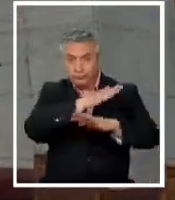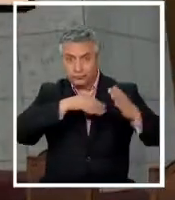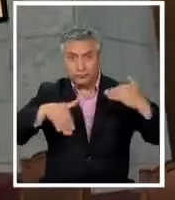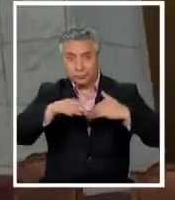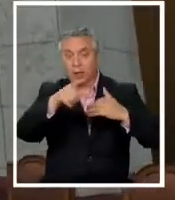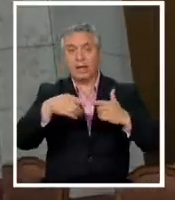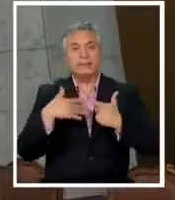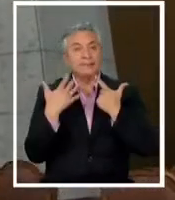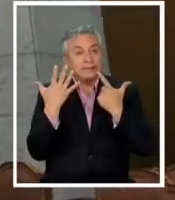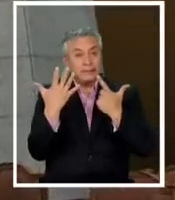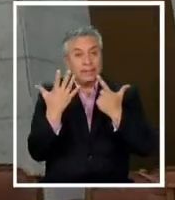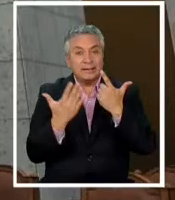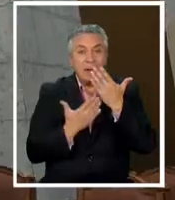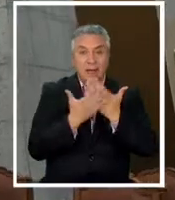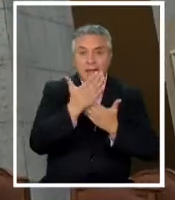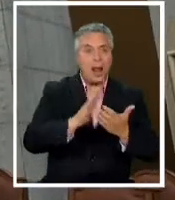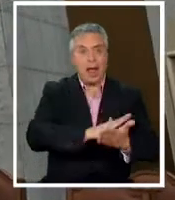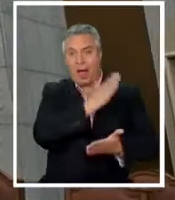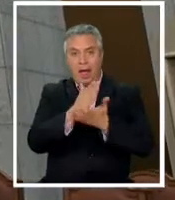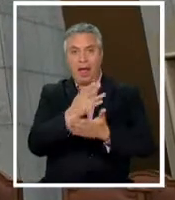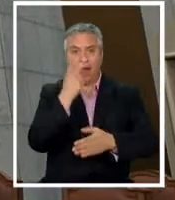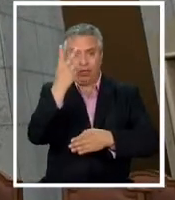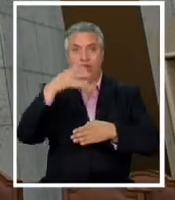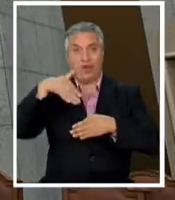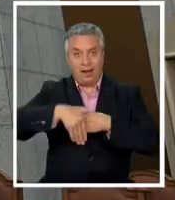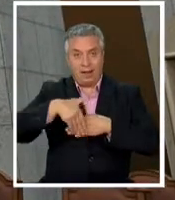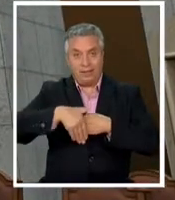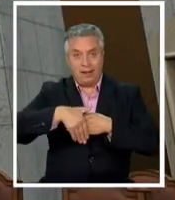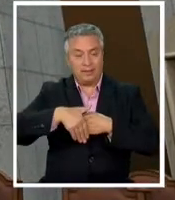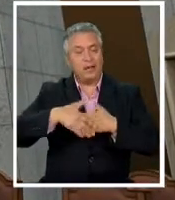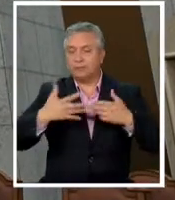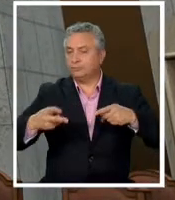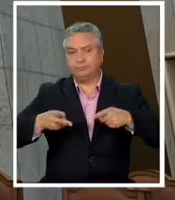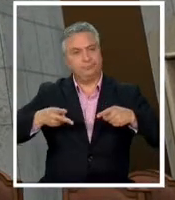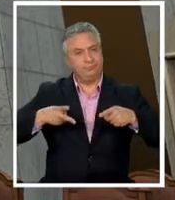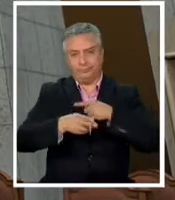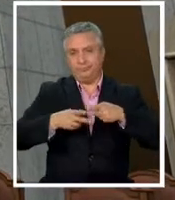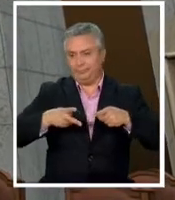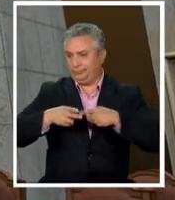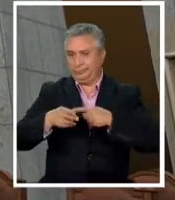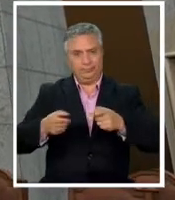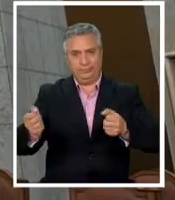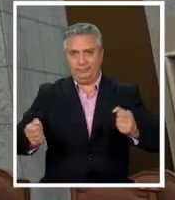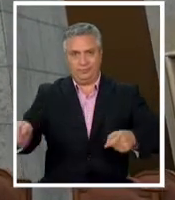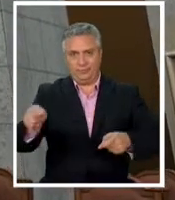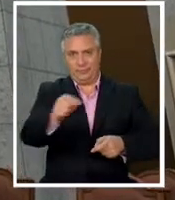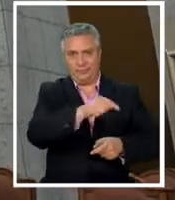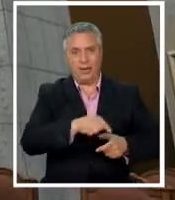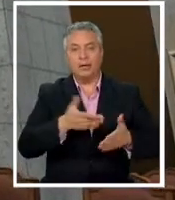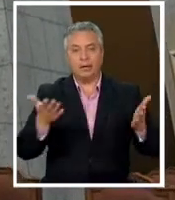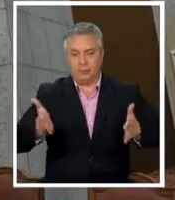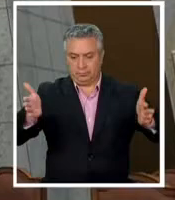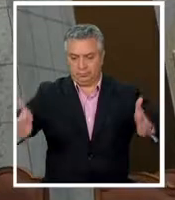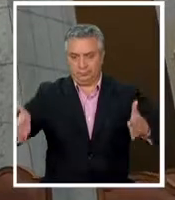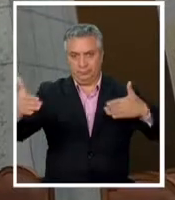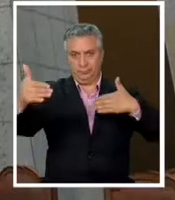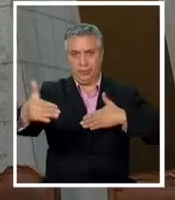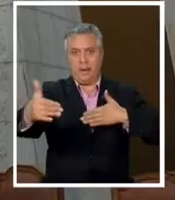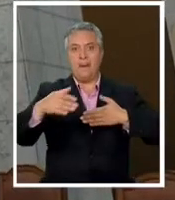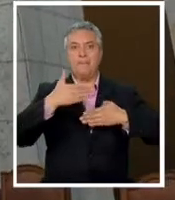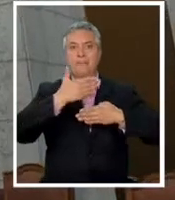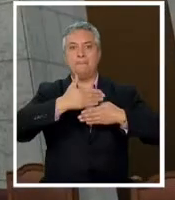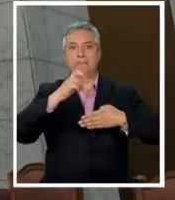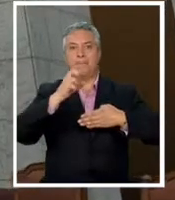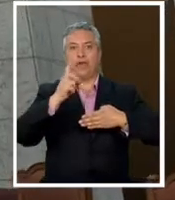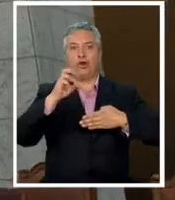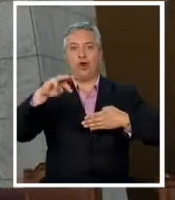7 de la mañana y hasta las 2 de la tarde habrá cortes de tránsito en el perímetro que comprende las avenidas Pedro Montt,